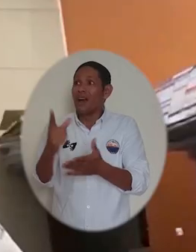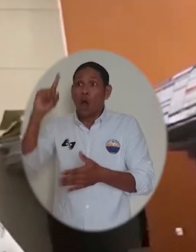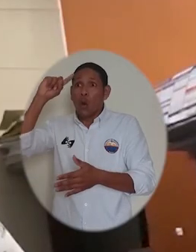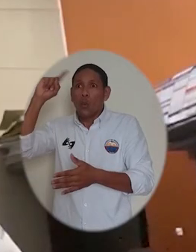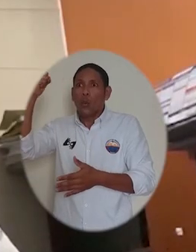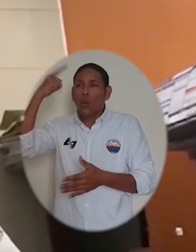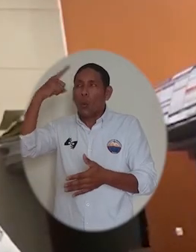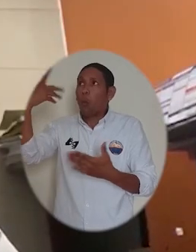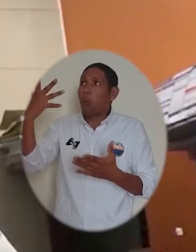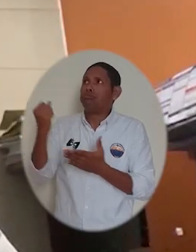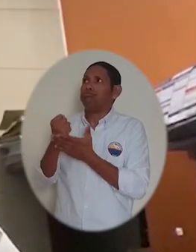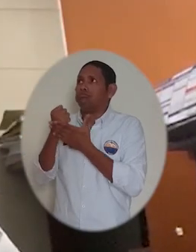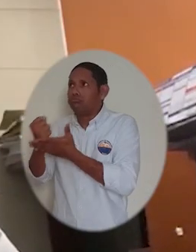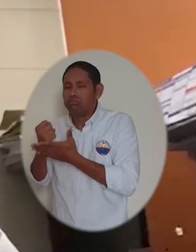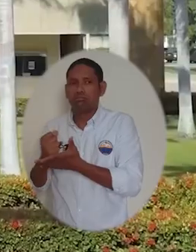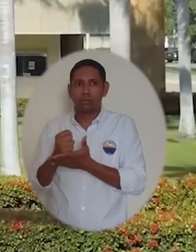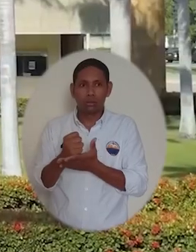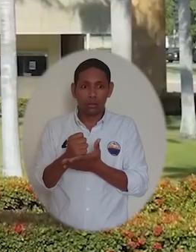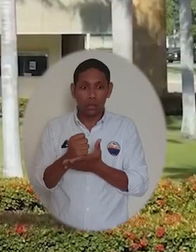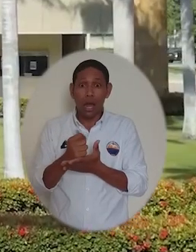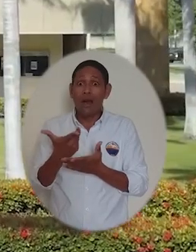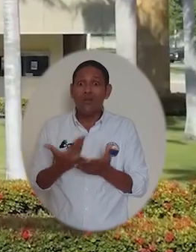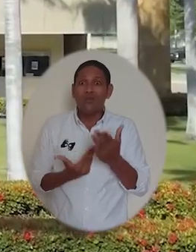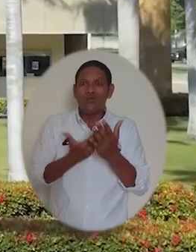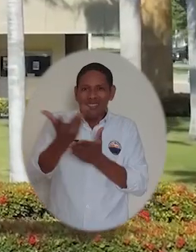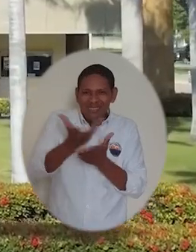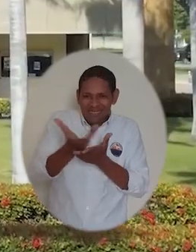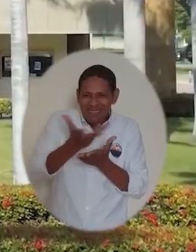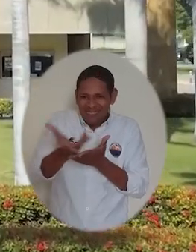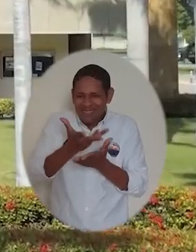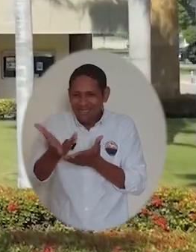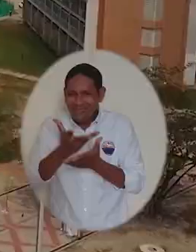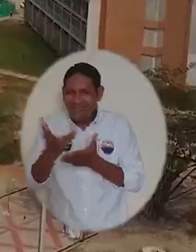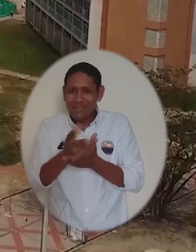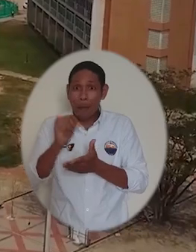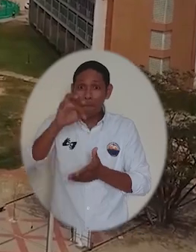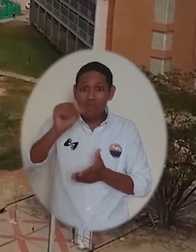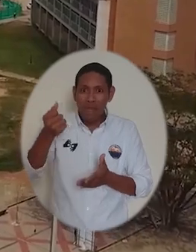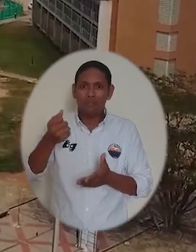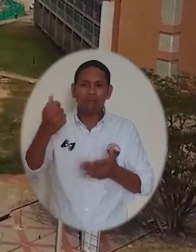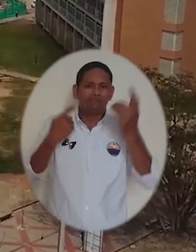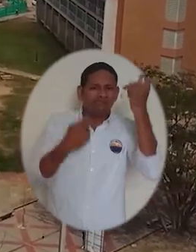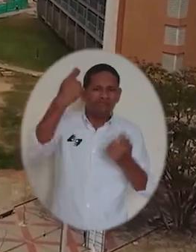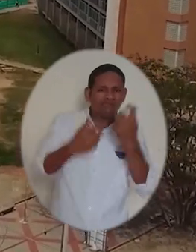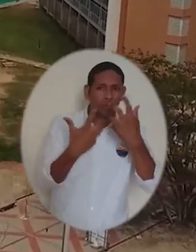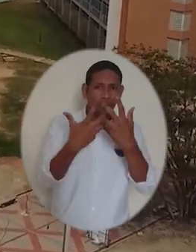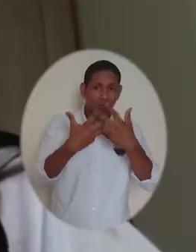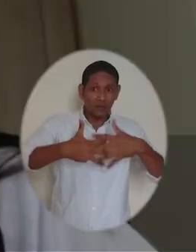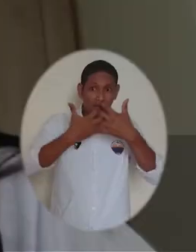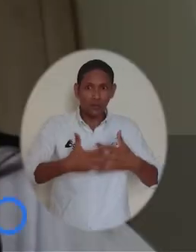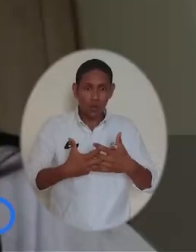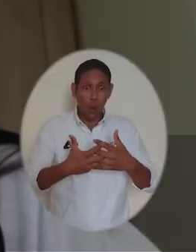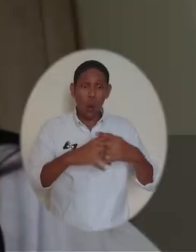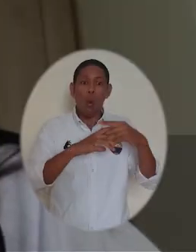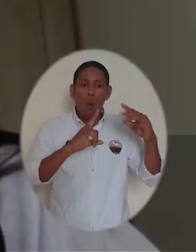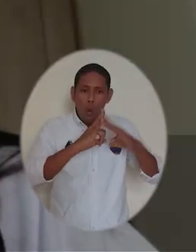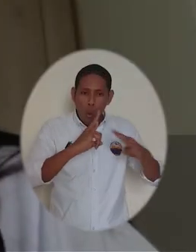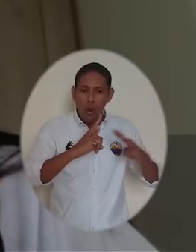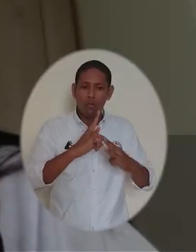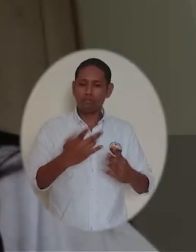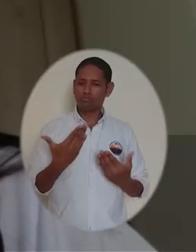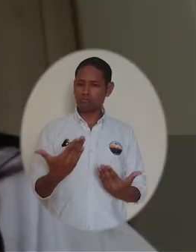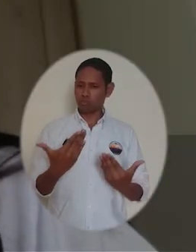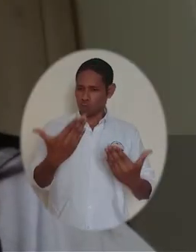manera con las cargas del Estado. Con la puesta en marcha de este consultorio empresarial y contable NAF, la Universidad Magdalena